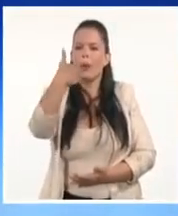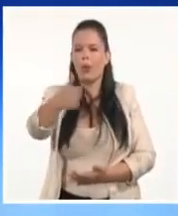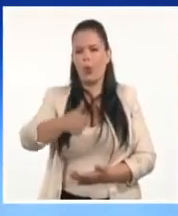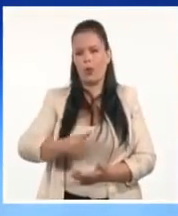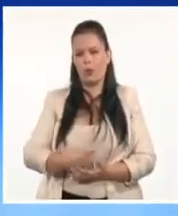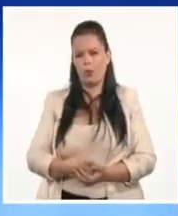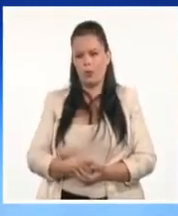Buenas noches.